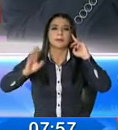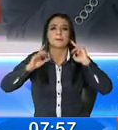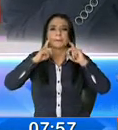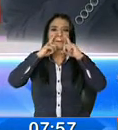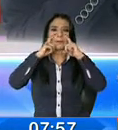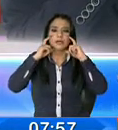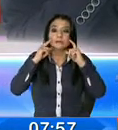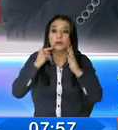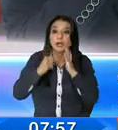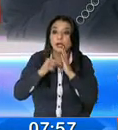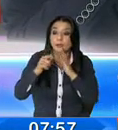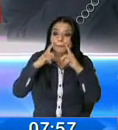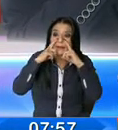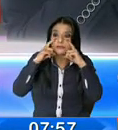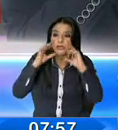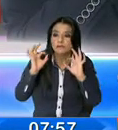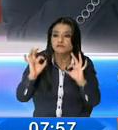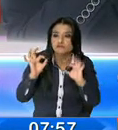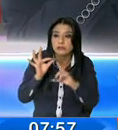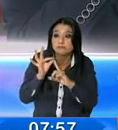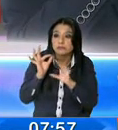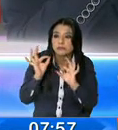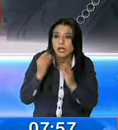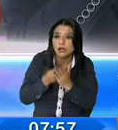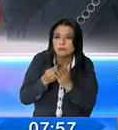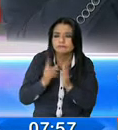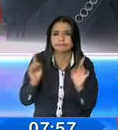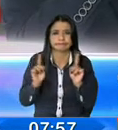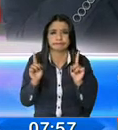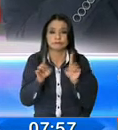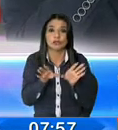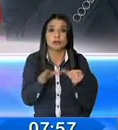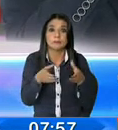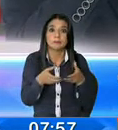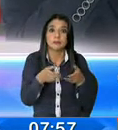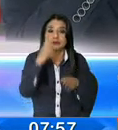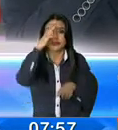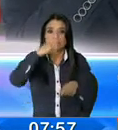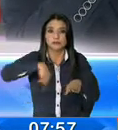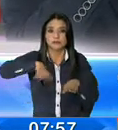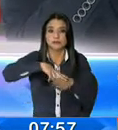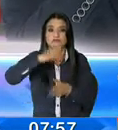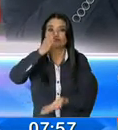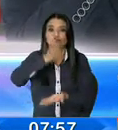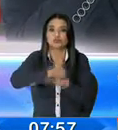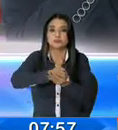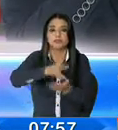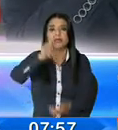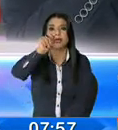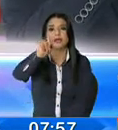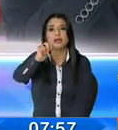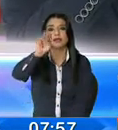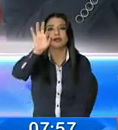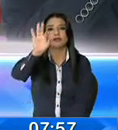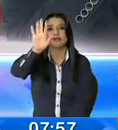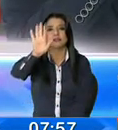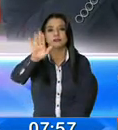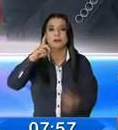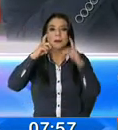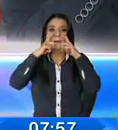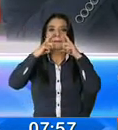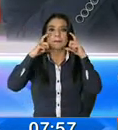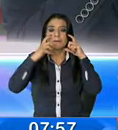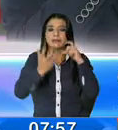vamos a pedir, sobre todo, bueno, el COE Nacional suspendió el uso de la DN-95 pues son las mascarillas que se